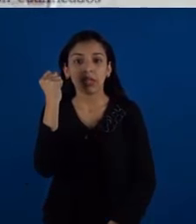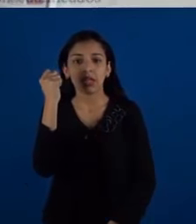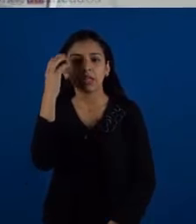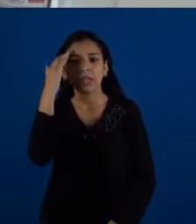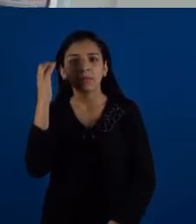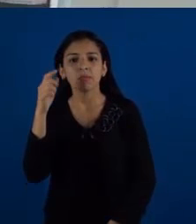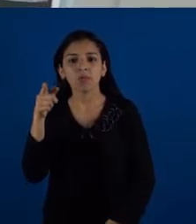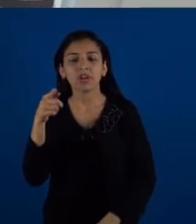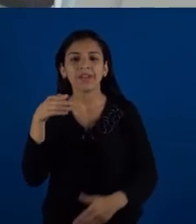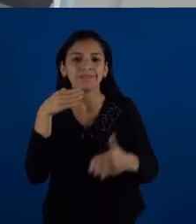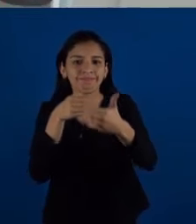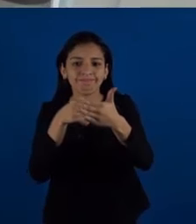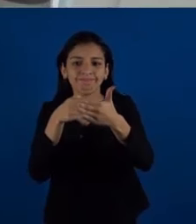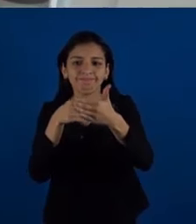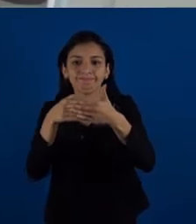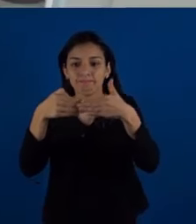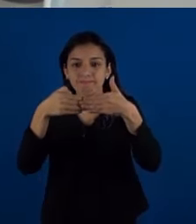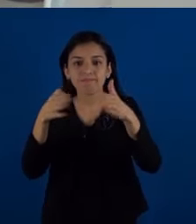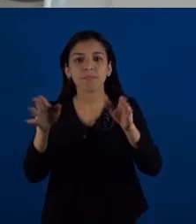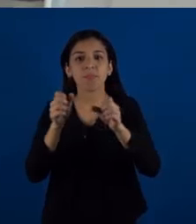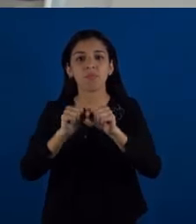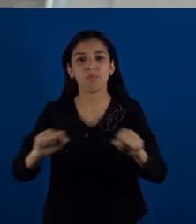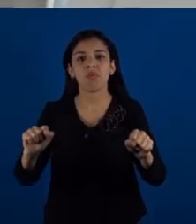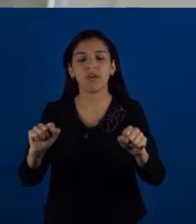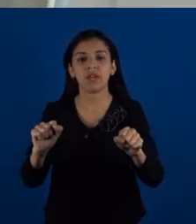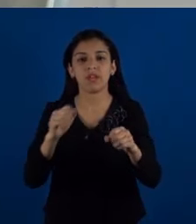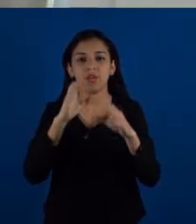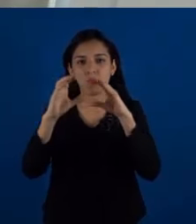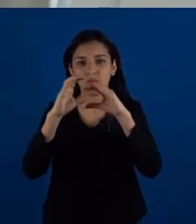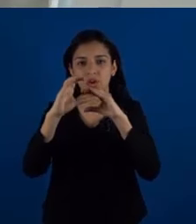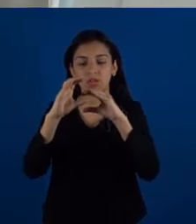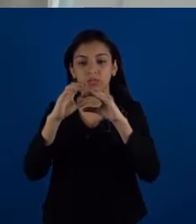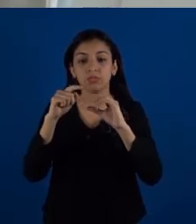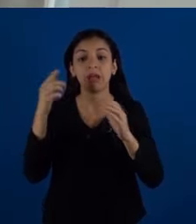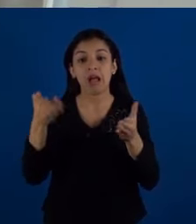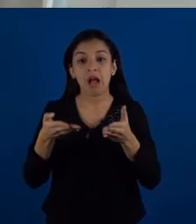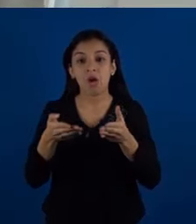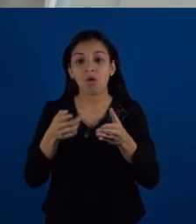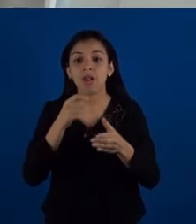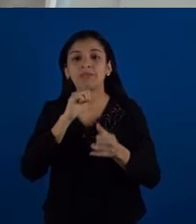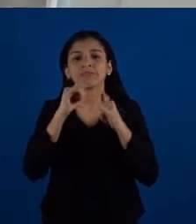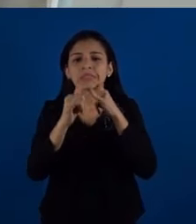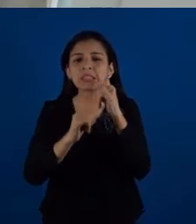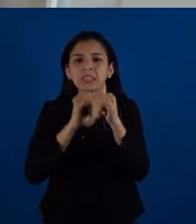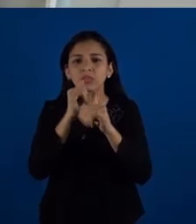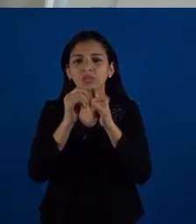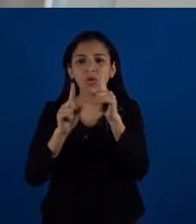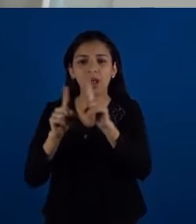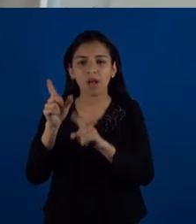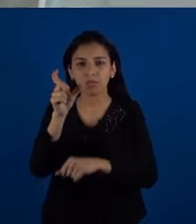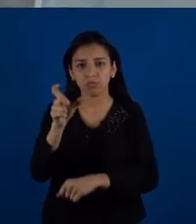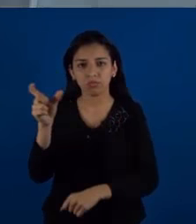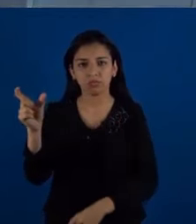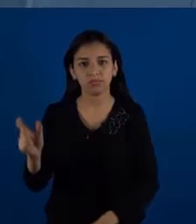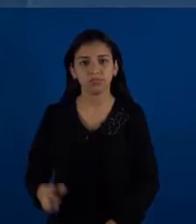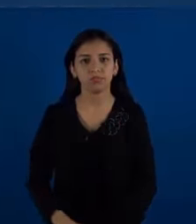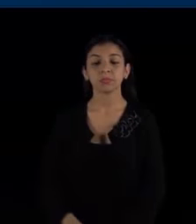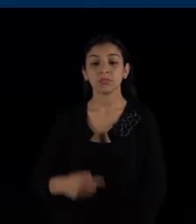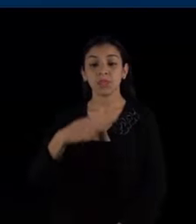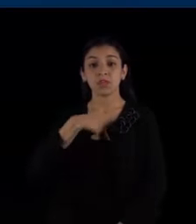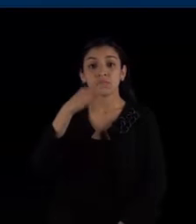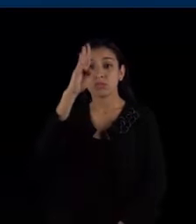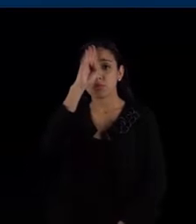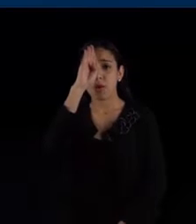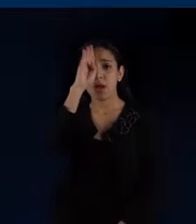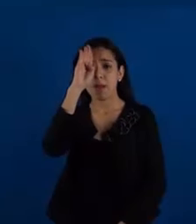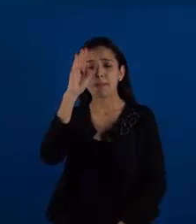importante función permite que se rompan las barreras de comunicación. Te invitamos a conocer las historias de algunos de ellos. Decidí